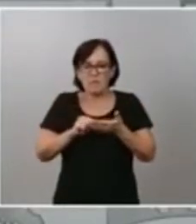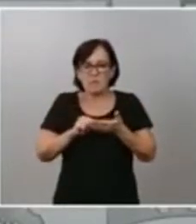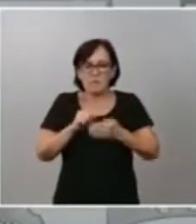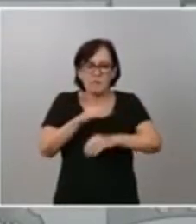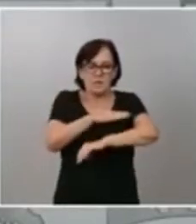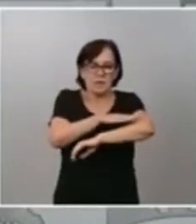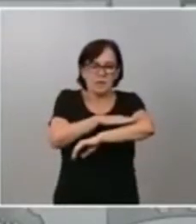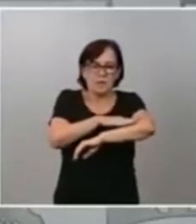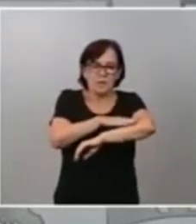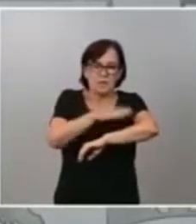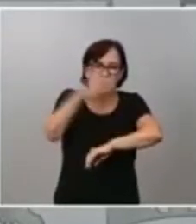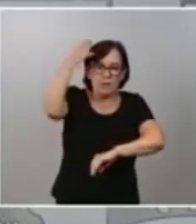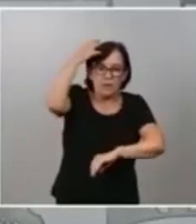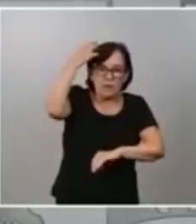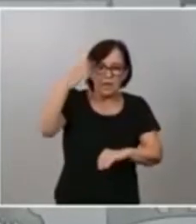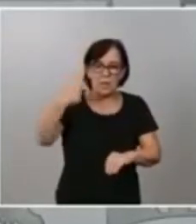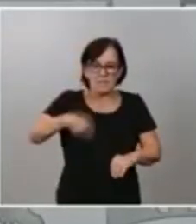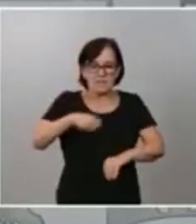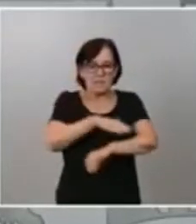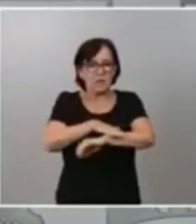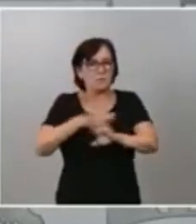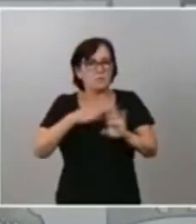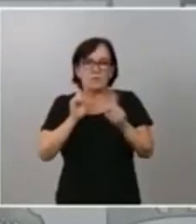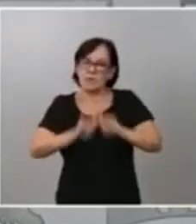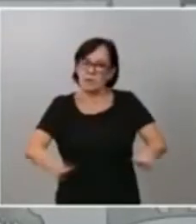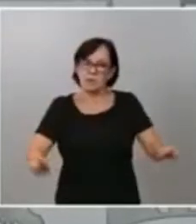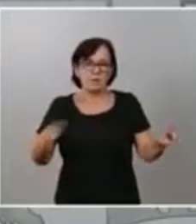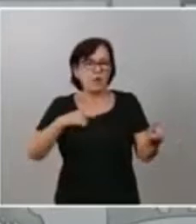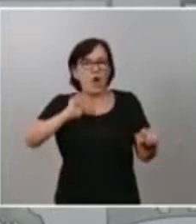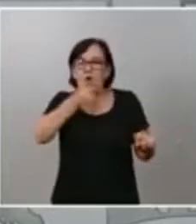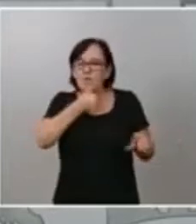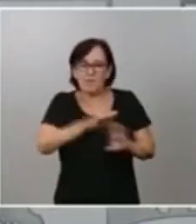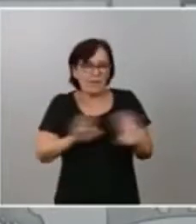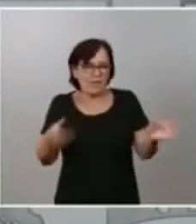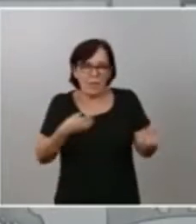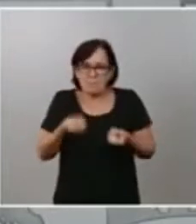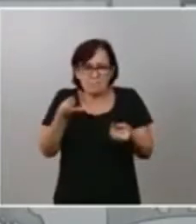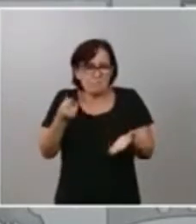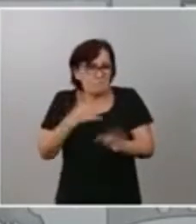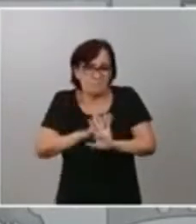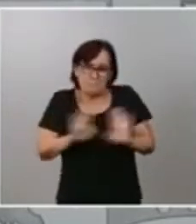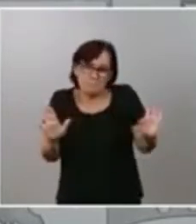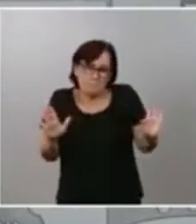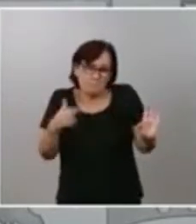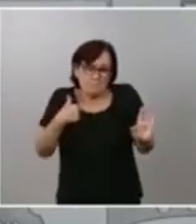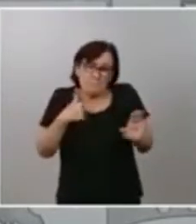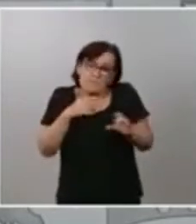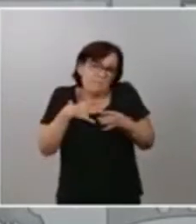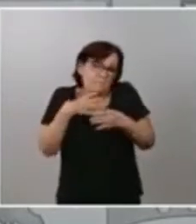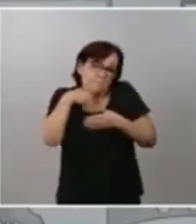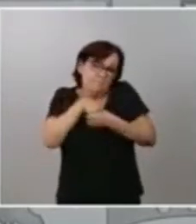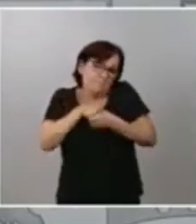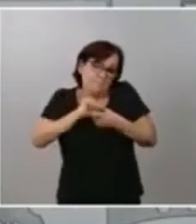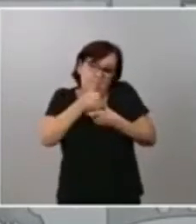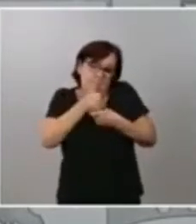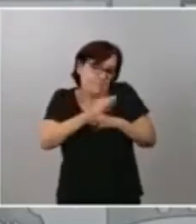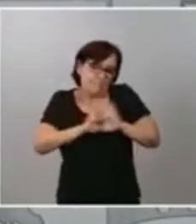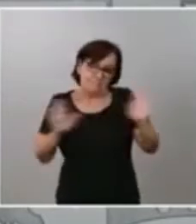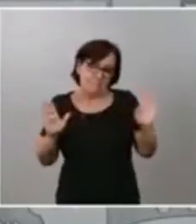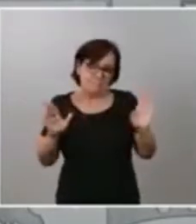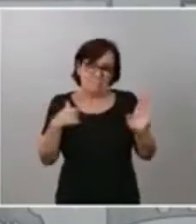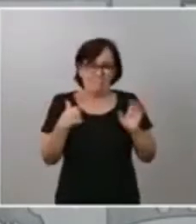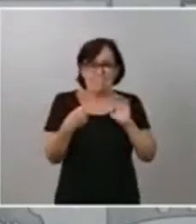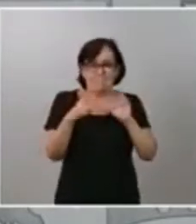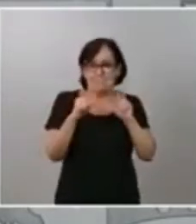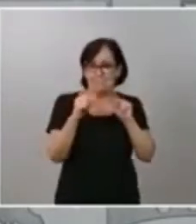Gobierno son discretos, son confidenciales y, en consecuencia, en ese ámbito quedan. Lo que puedo decirle como presidente